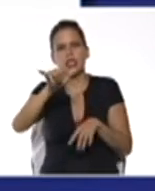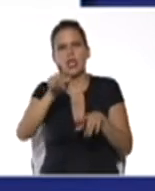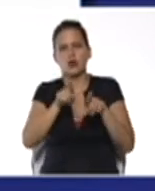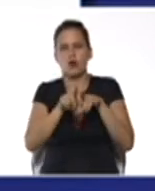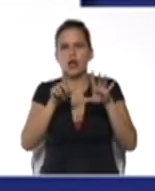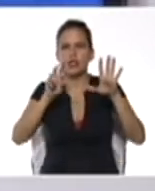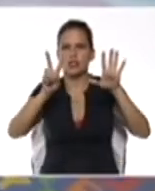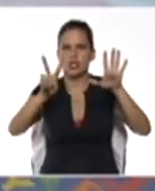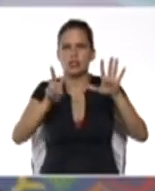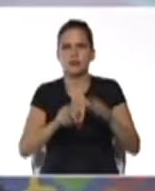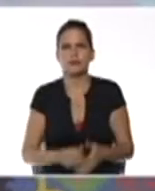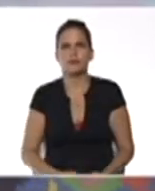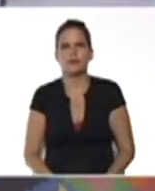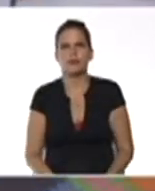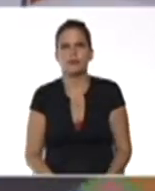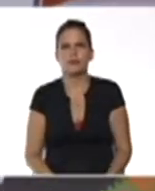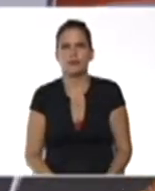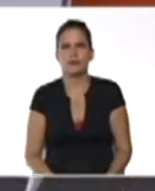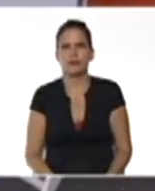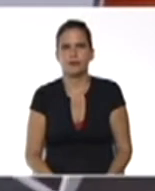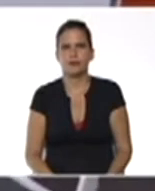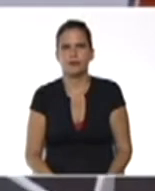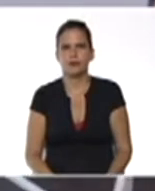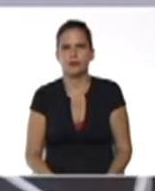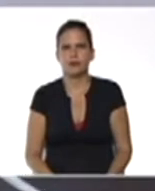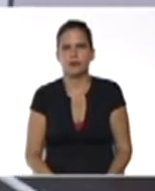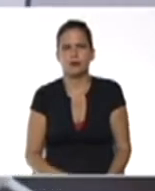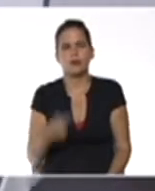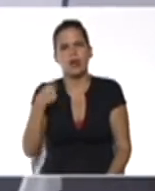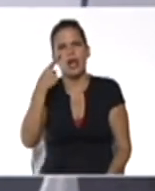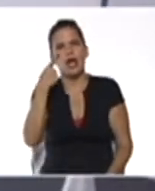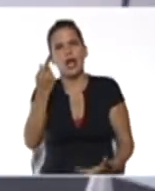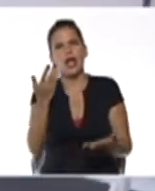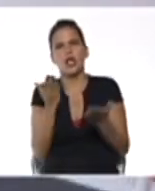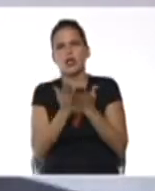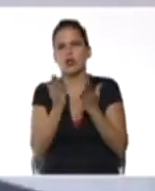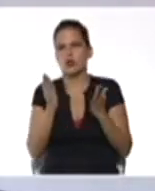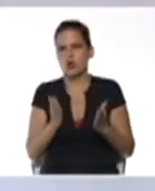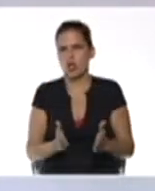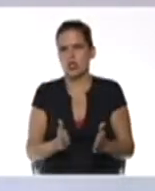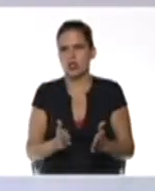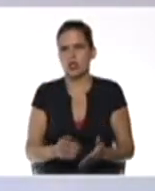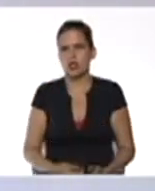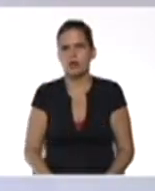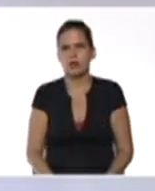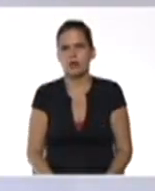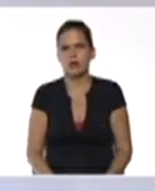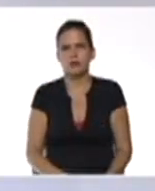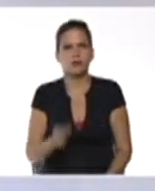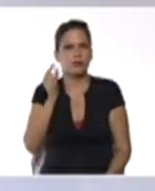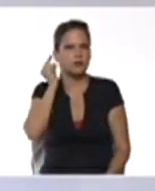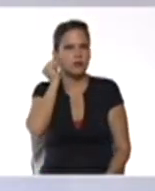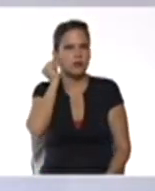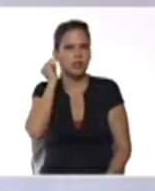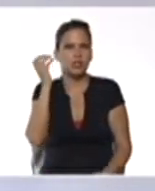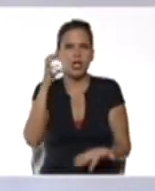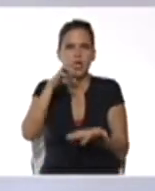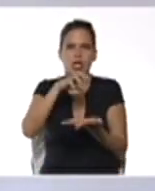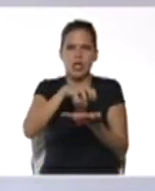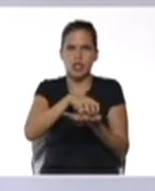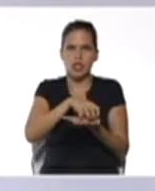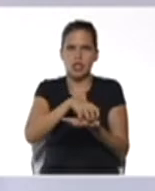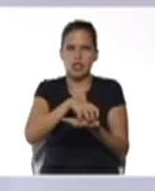Ahora, vamos a ver a la estudiante María Auxiliadora Díaz, del Estado